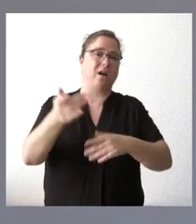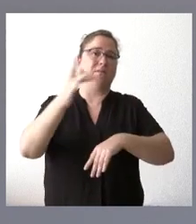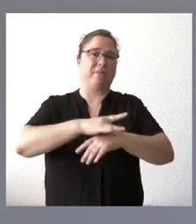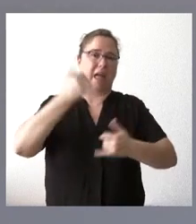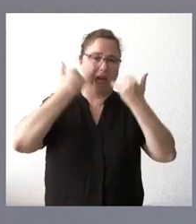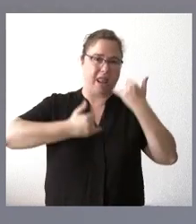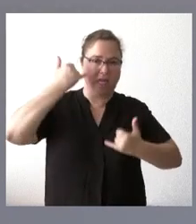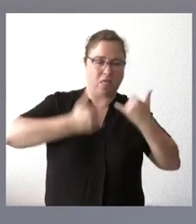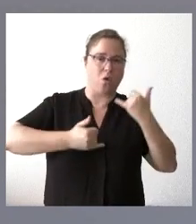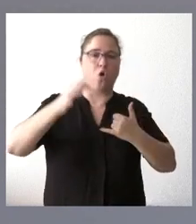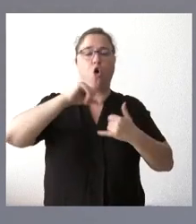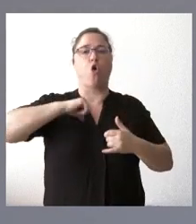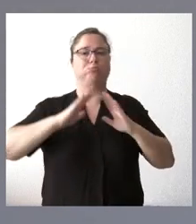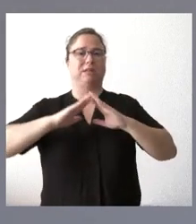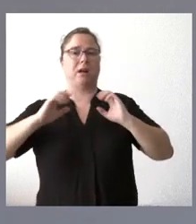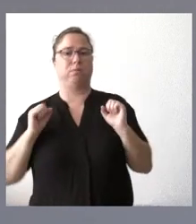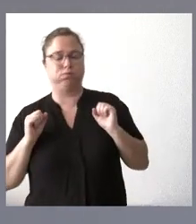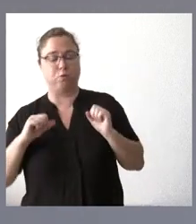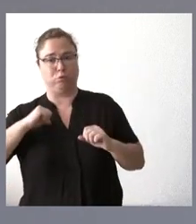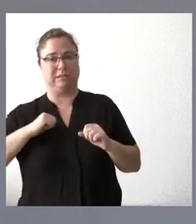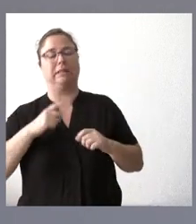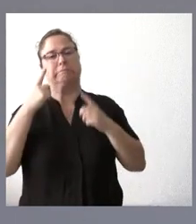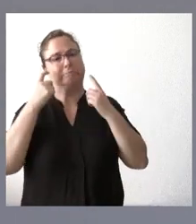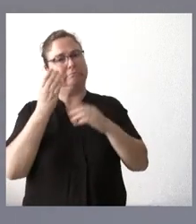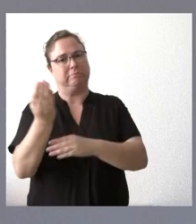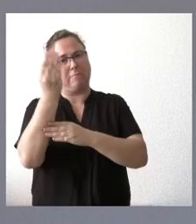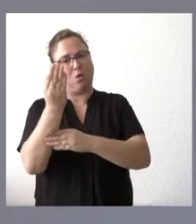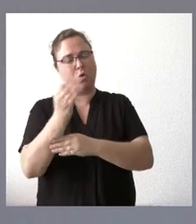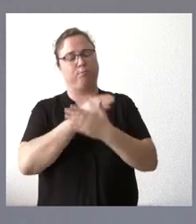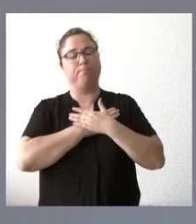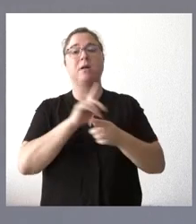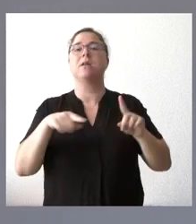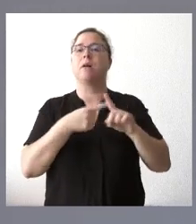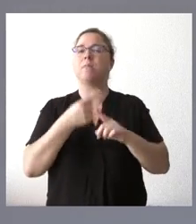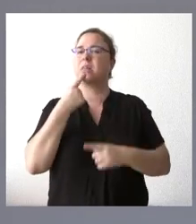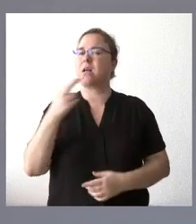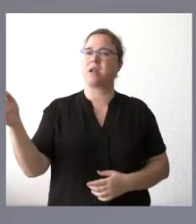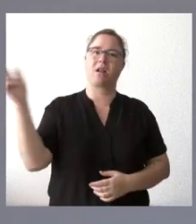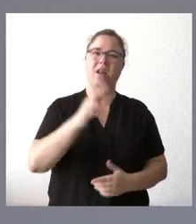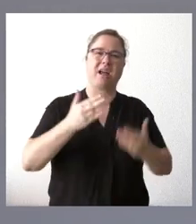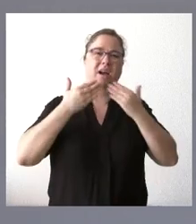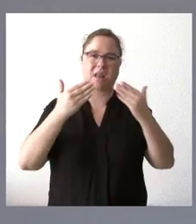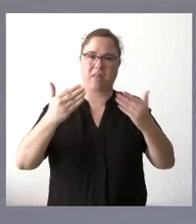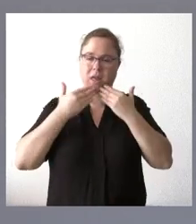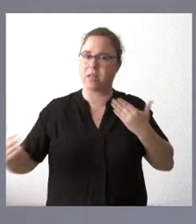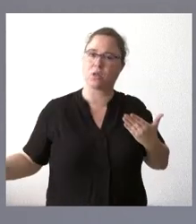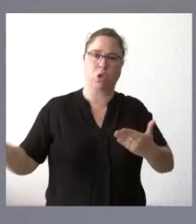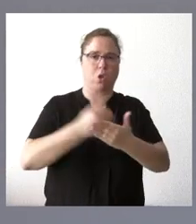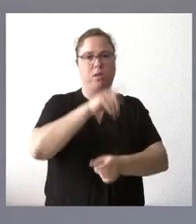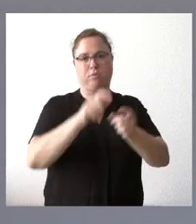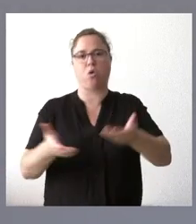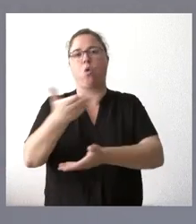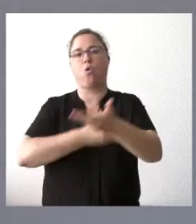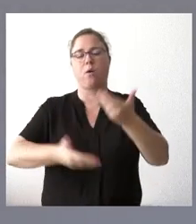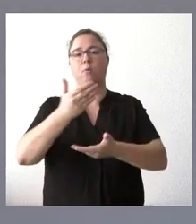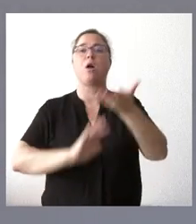heridas, que permanecen ingresadas y manifestamos y reiteramos nuestro agradecimiento a todas las personas que han colaborado en este tiempo, en